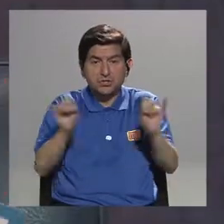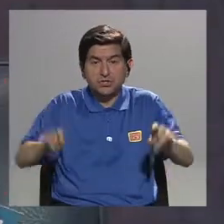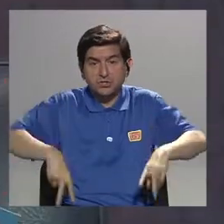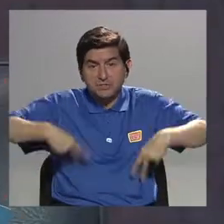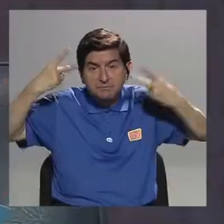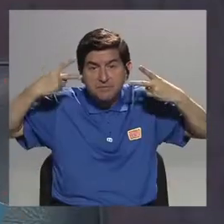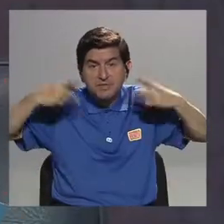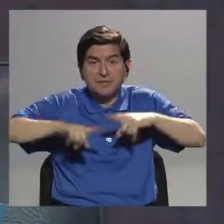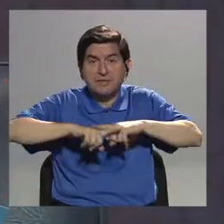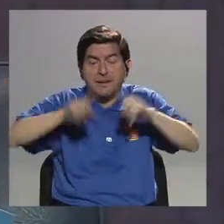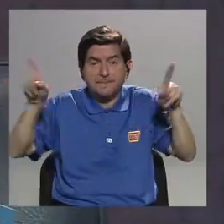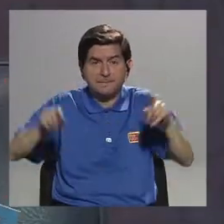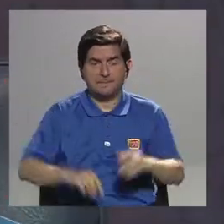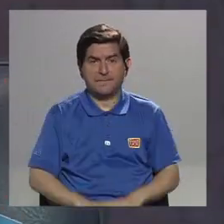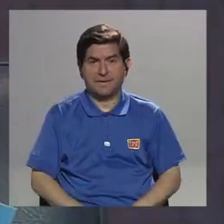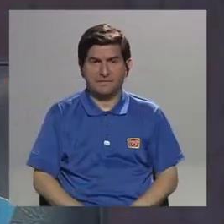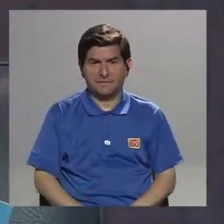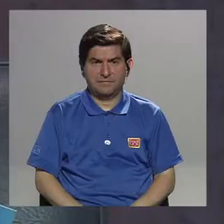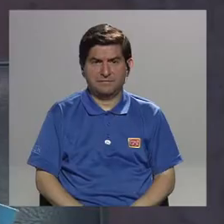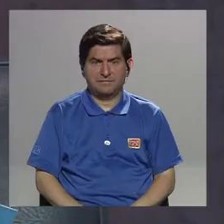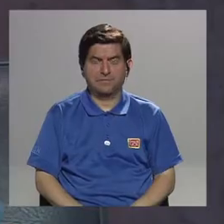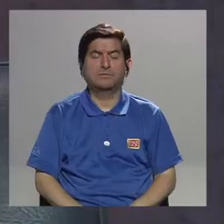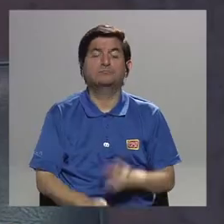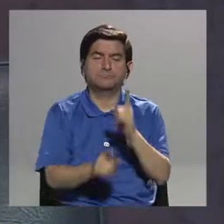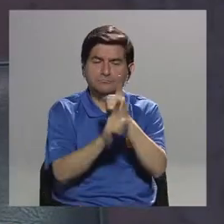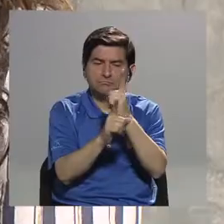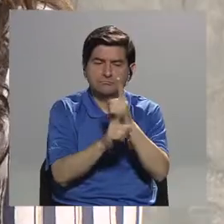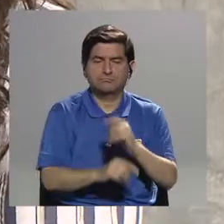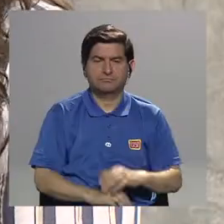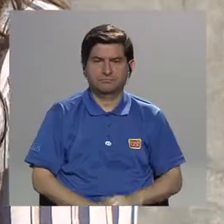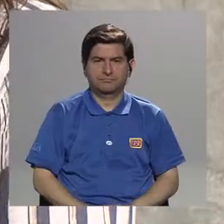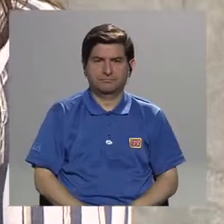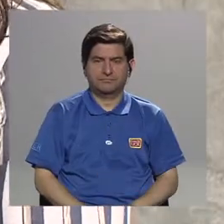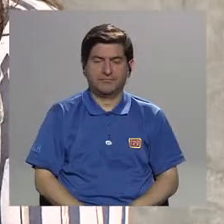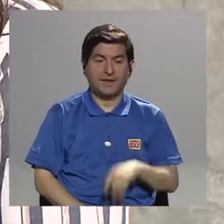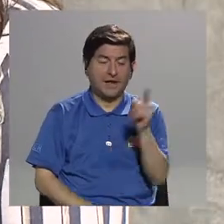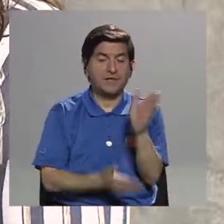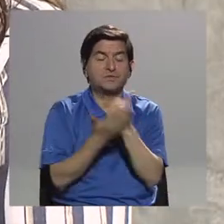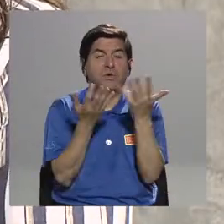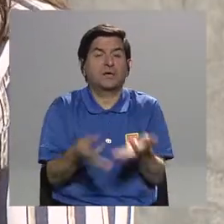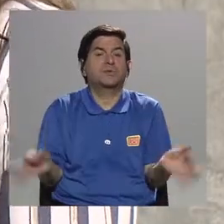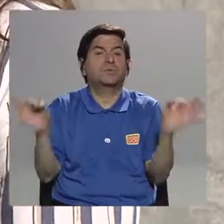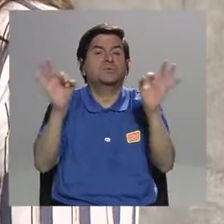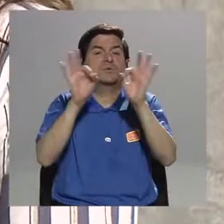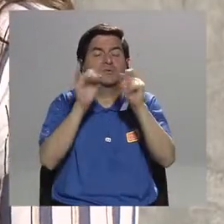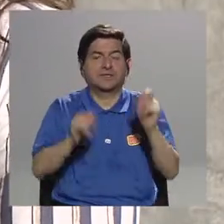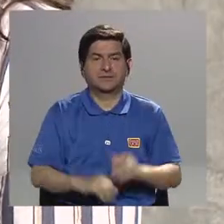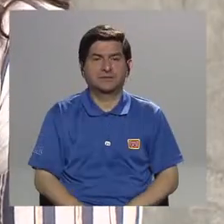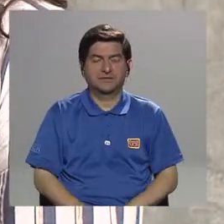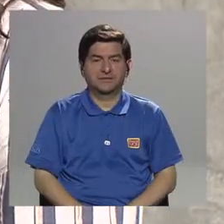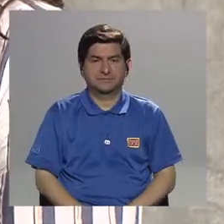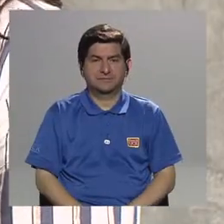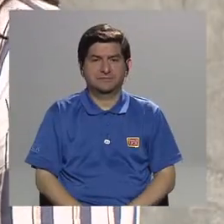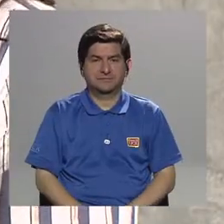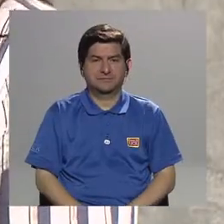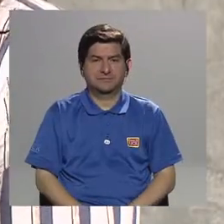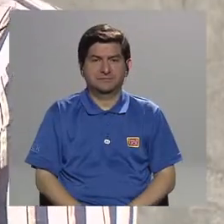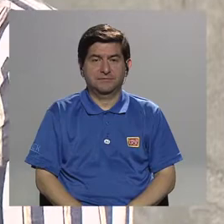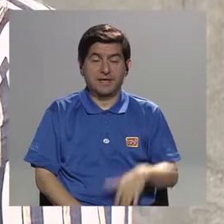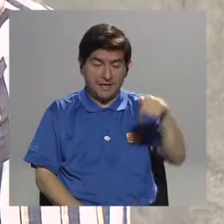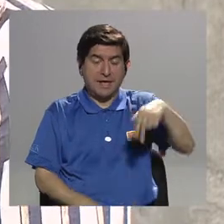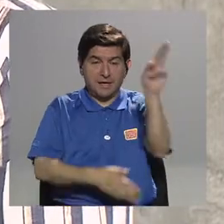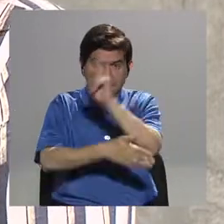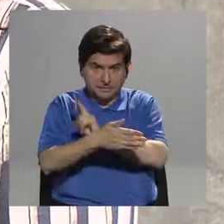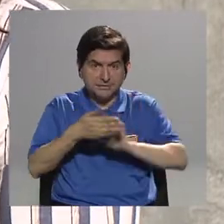como... Exactamente. Eso es algo muy importante porque nuestra universidad tiene una base